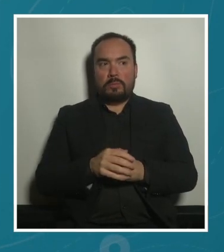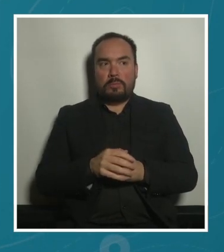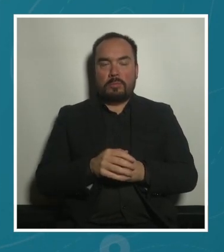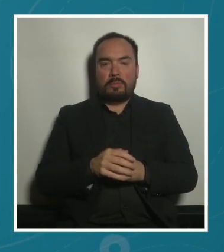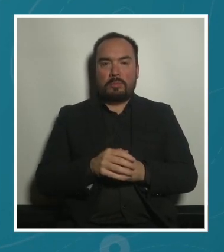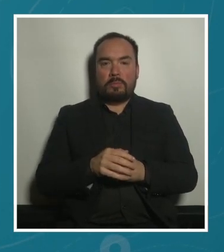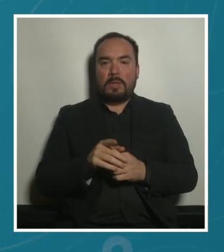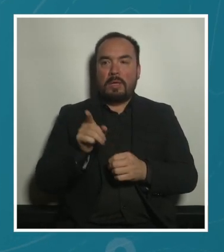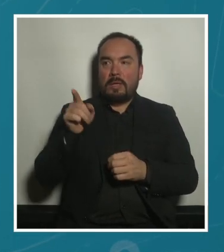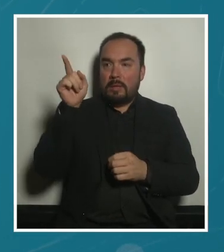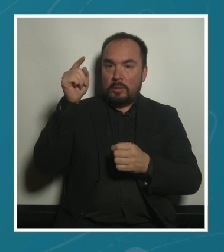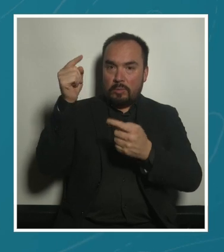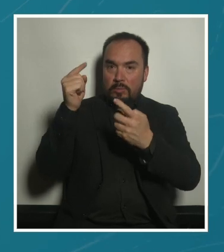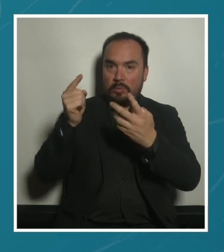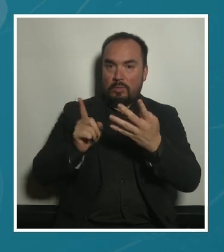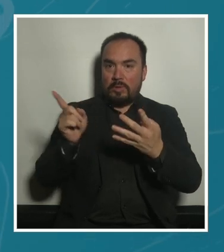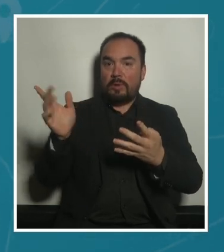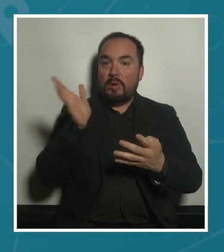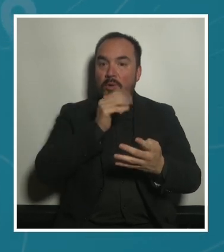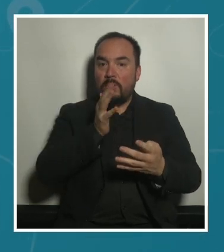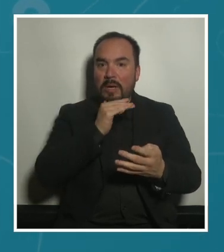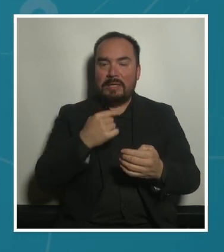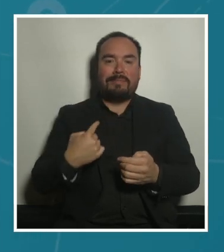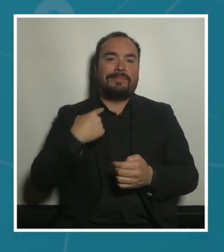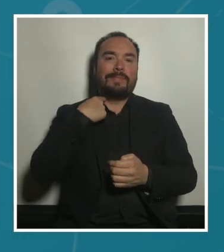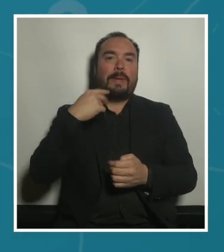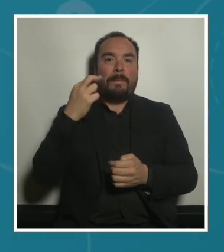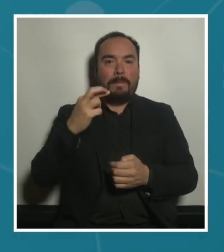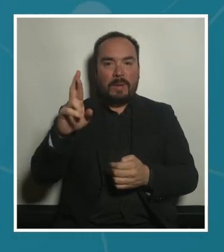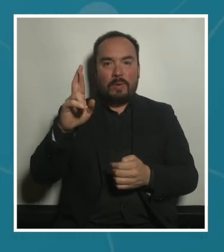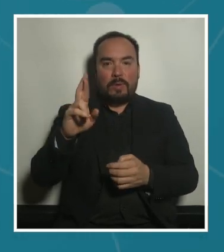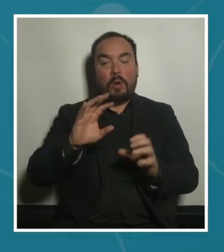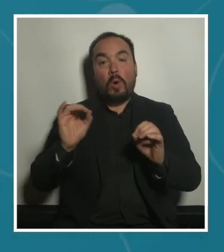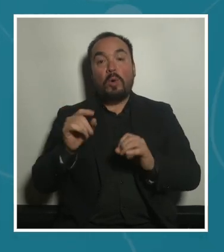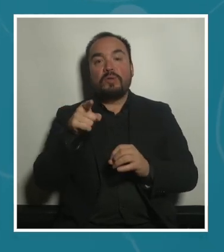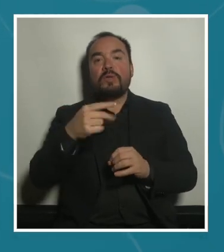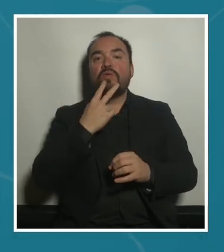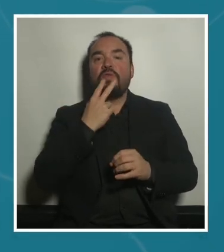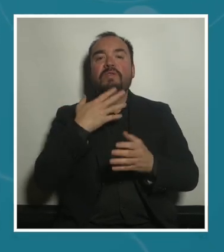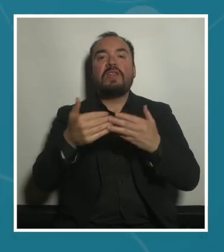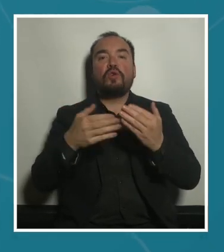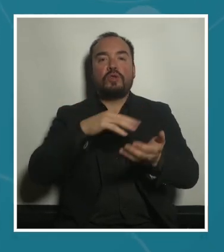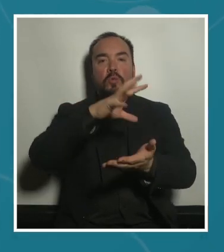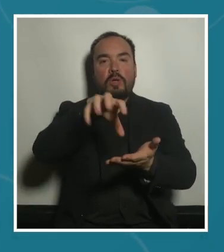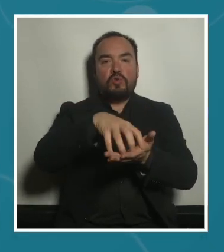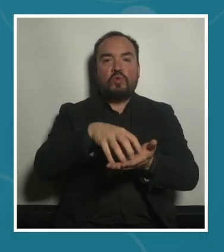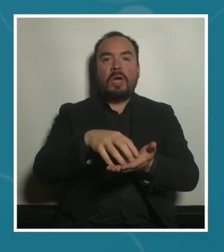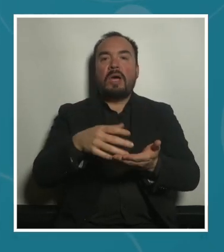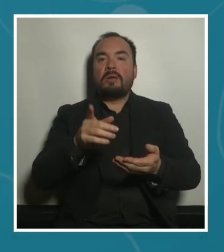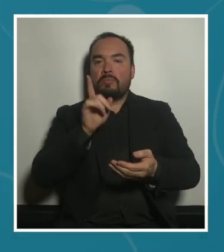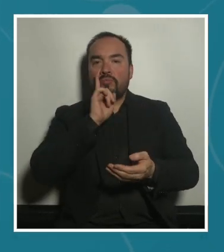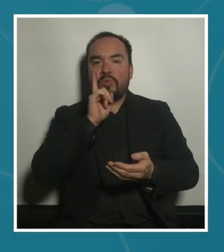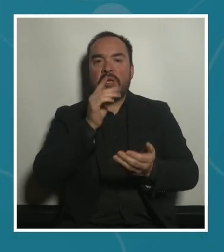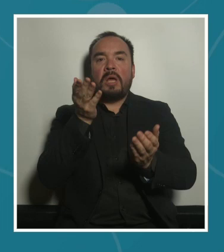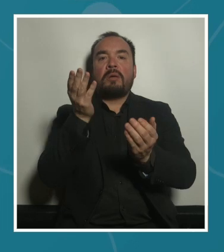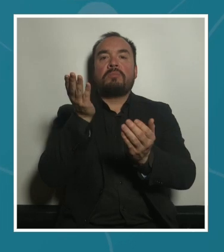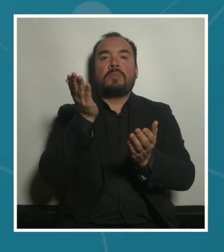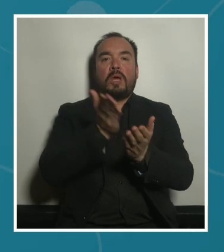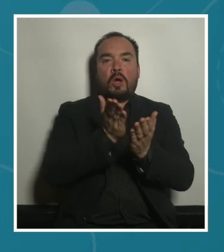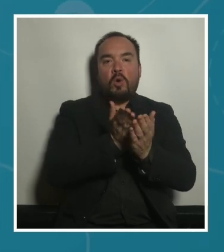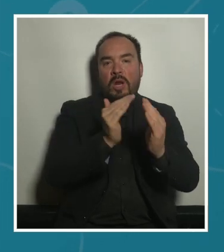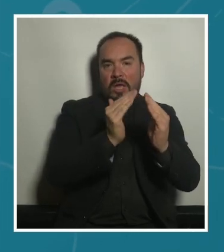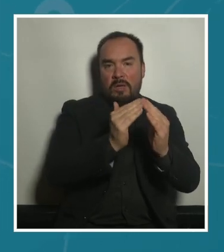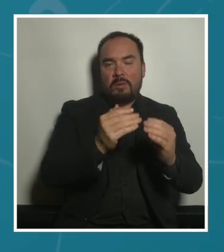casos pero en este caso todavía va a ser más determinante si tú vives en una ciudad que tienes el colegio la frutería la